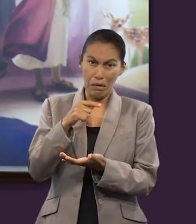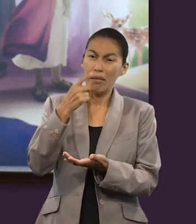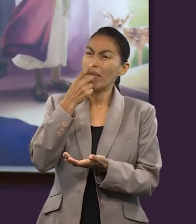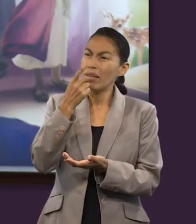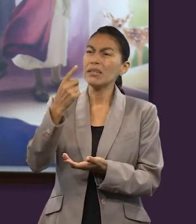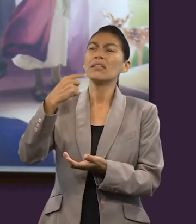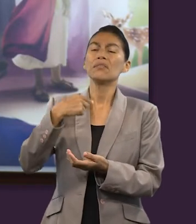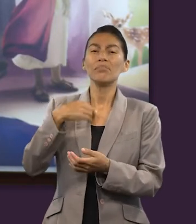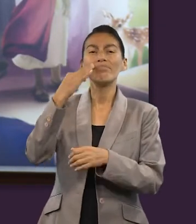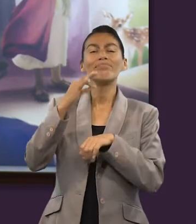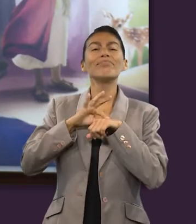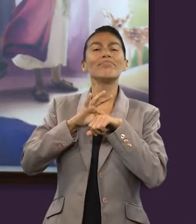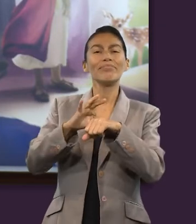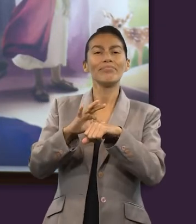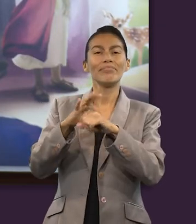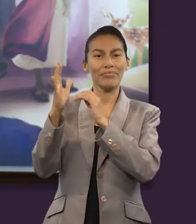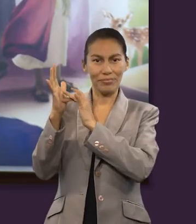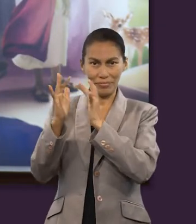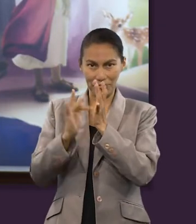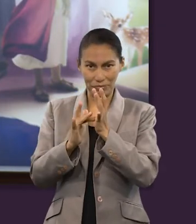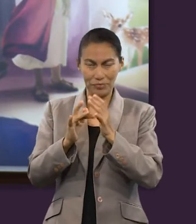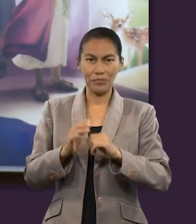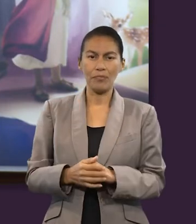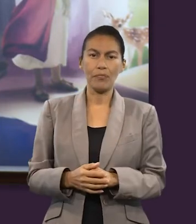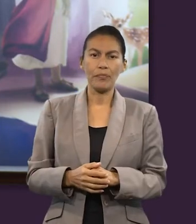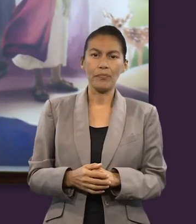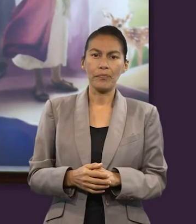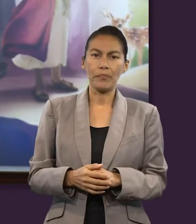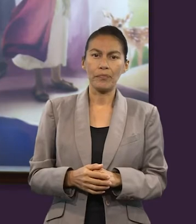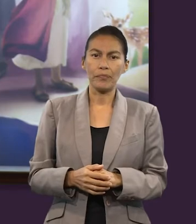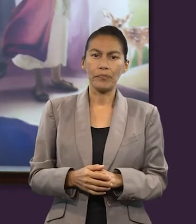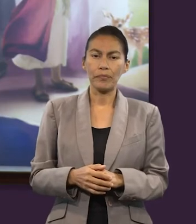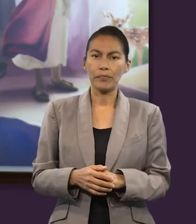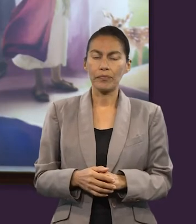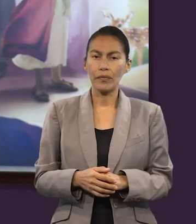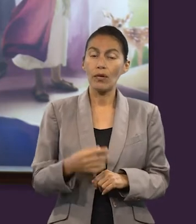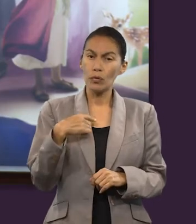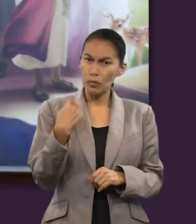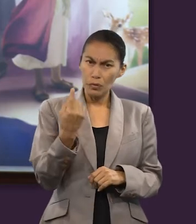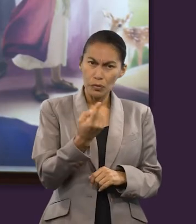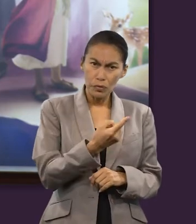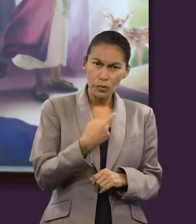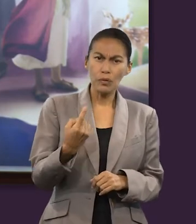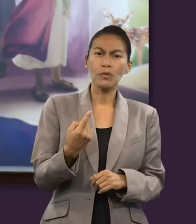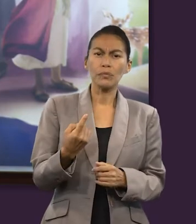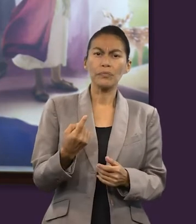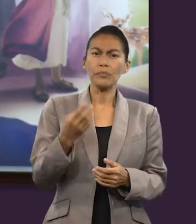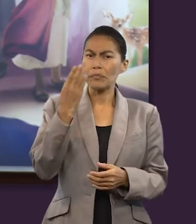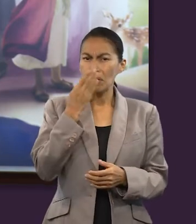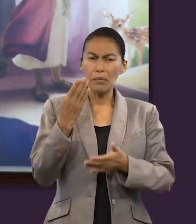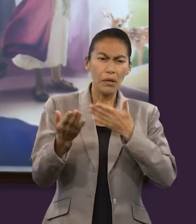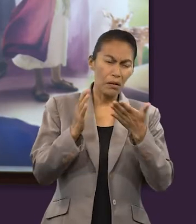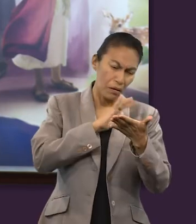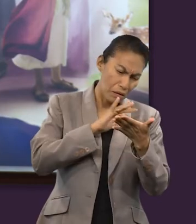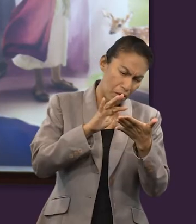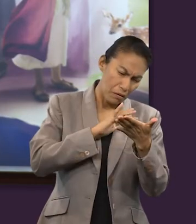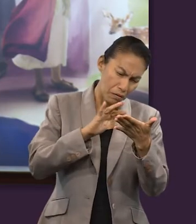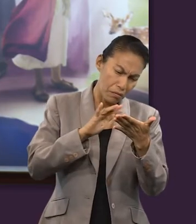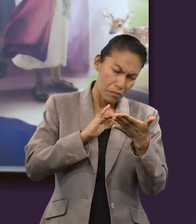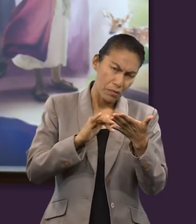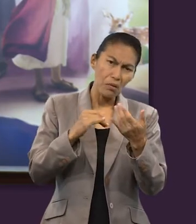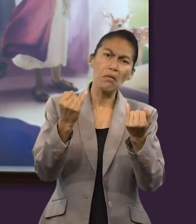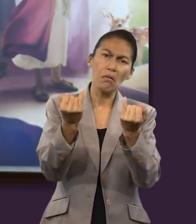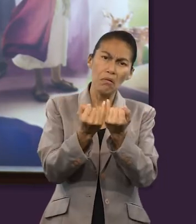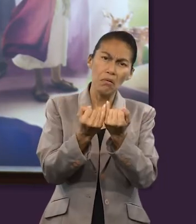la resurrección, él mismo se considera un testigo de Jesús. Y en un sentido más extendido, nosotros que